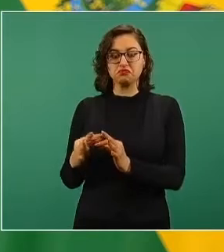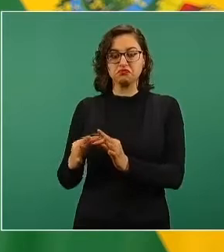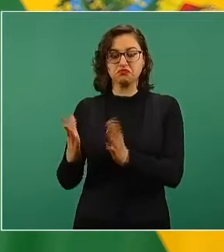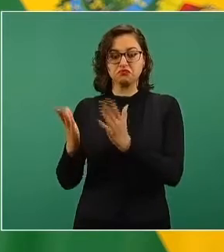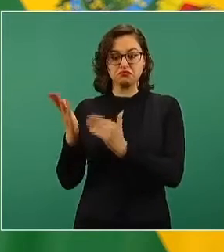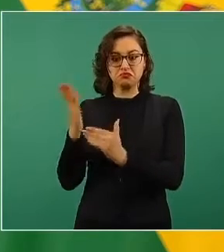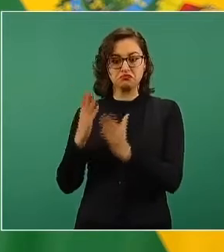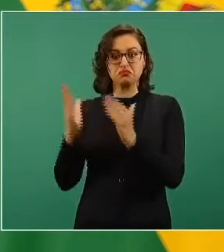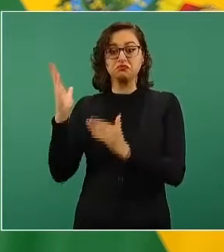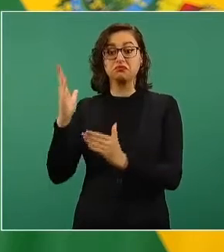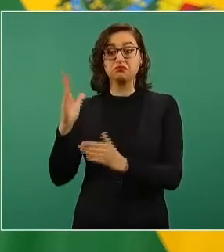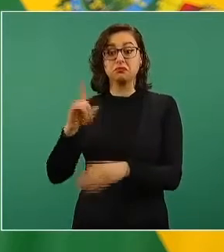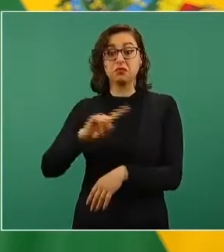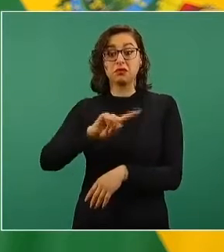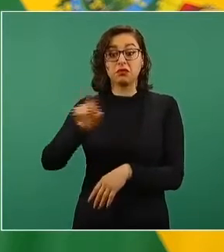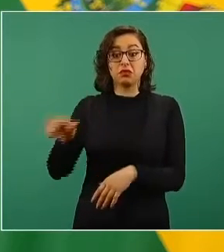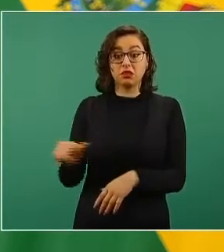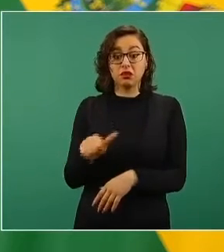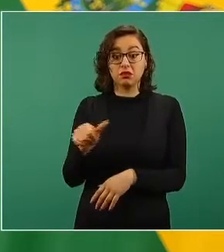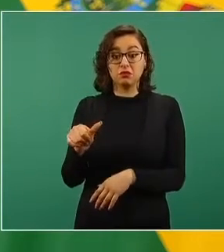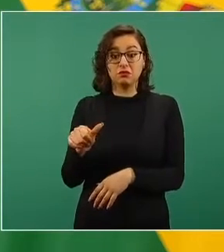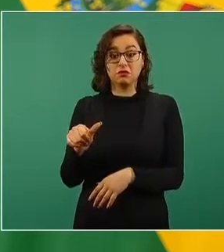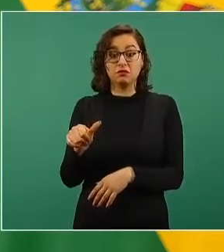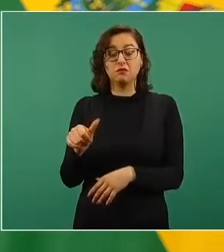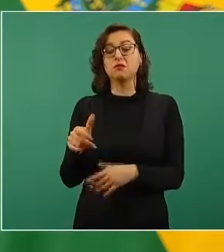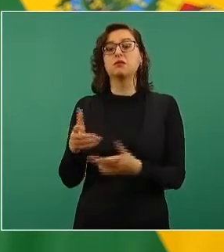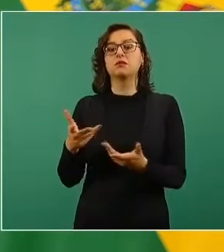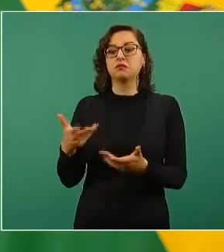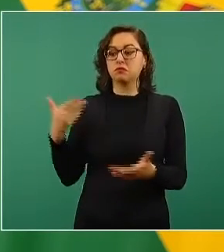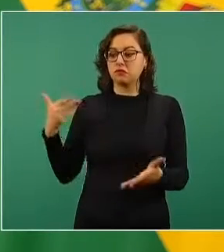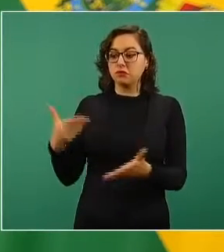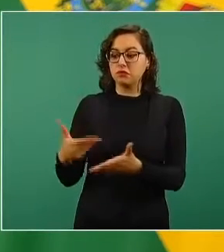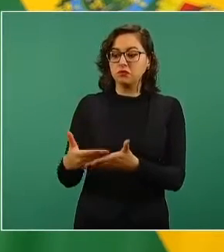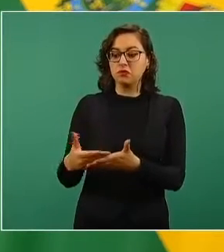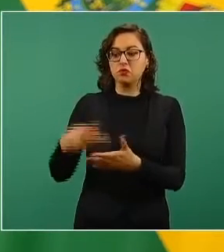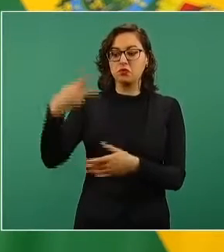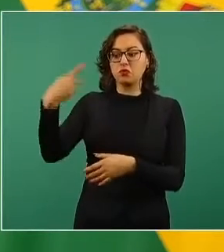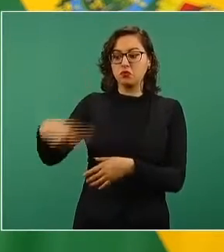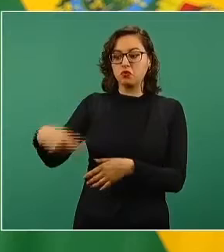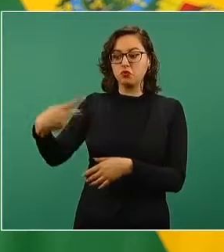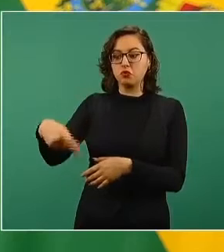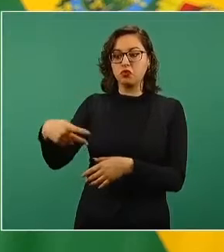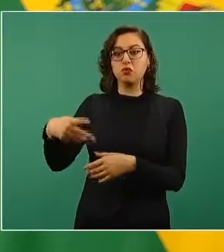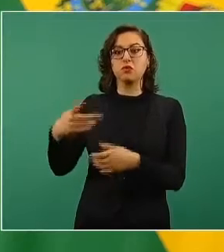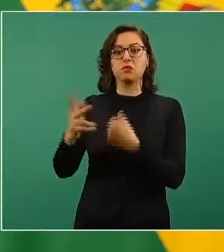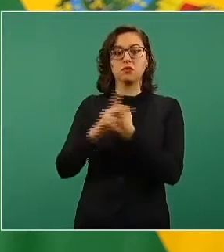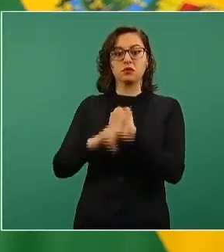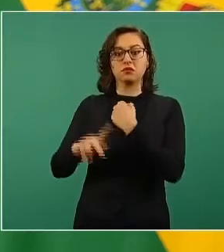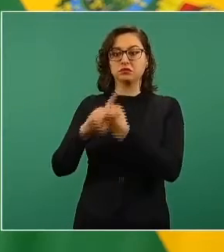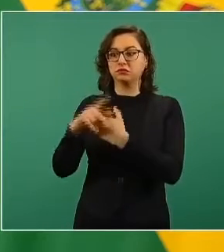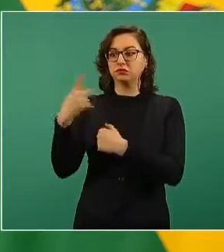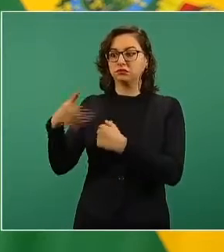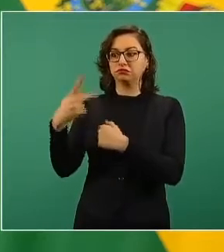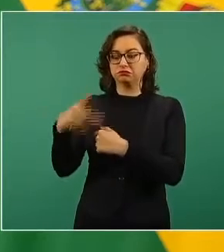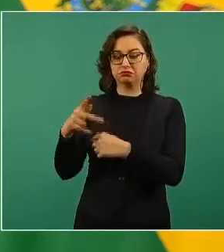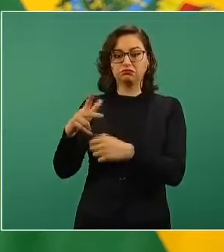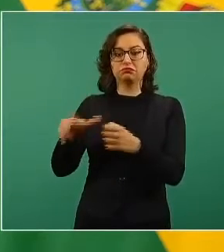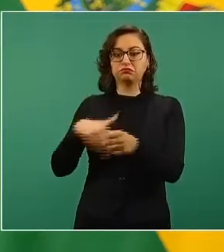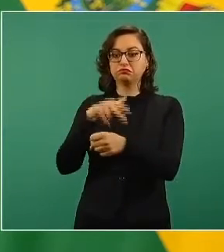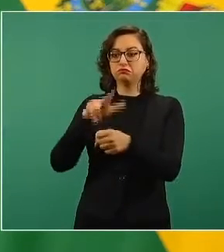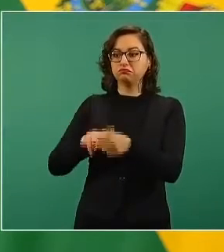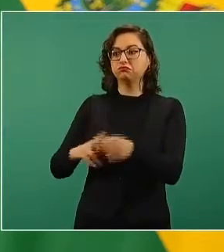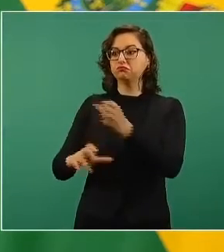Recuperaron sus recursos naturales y lo más